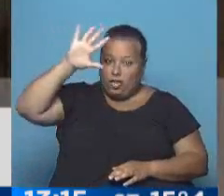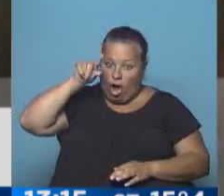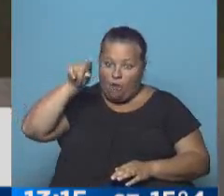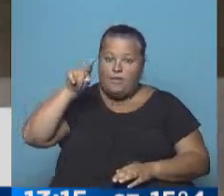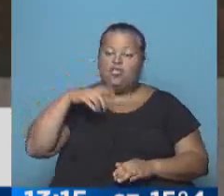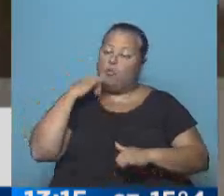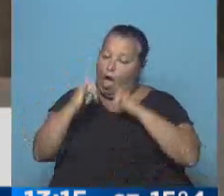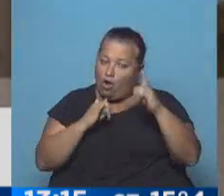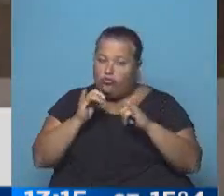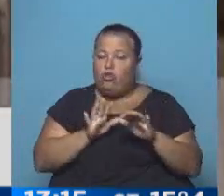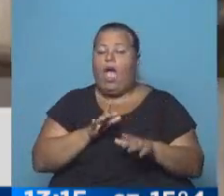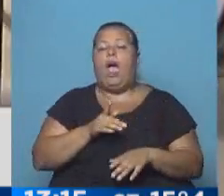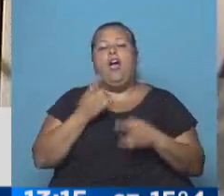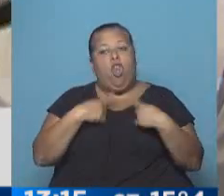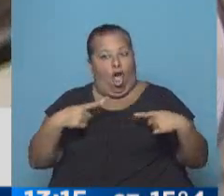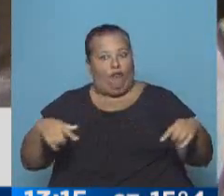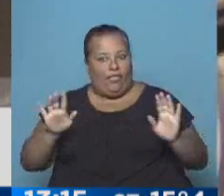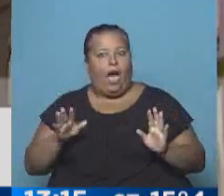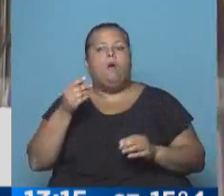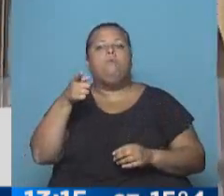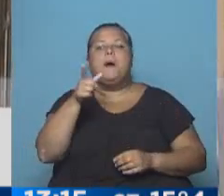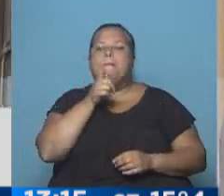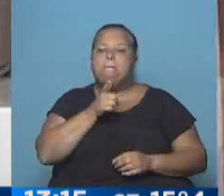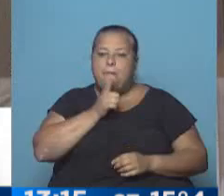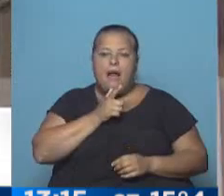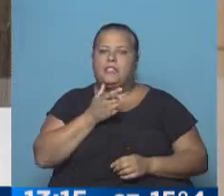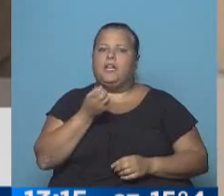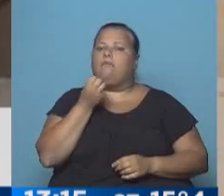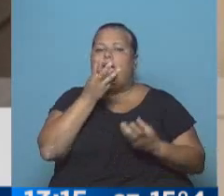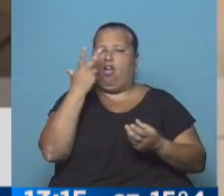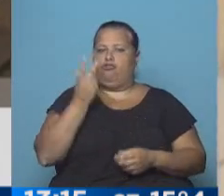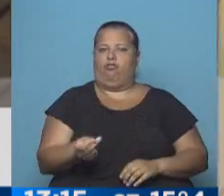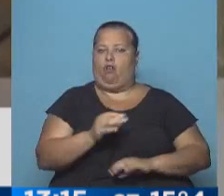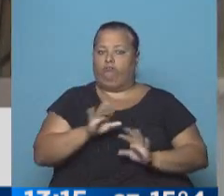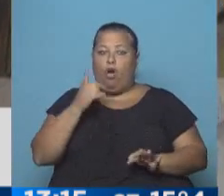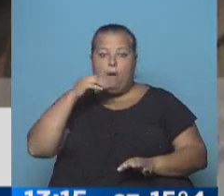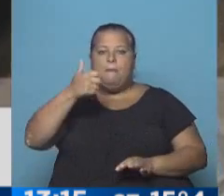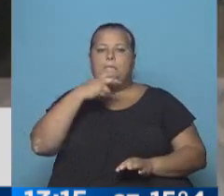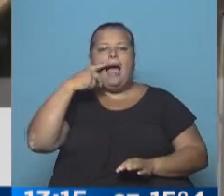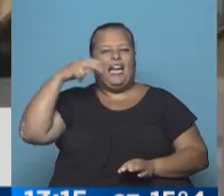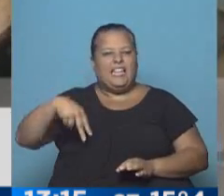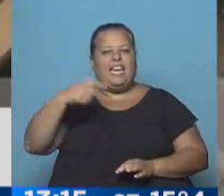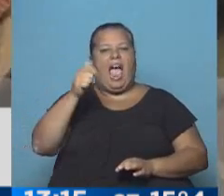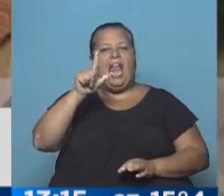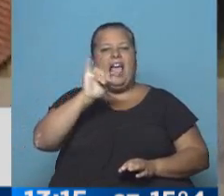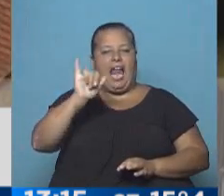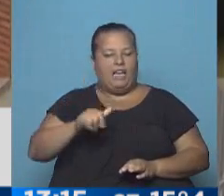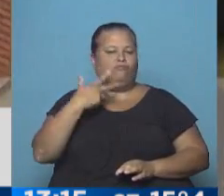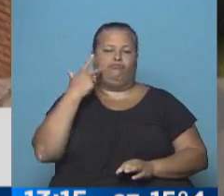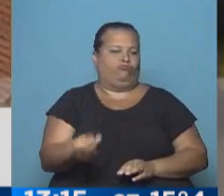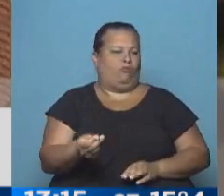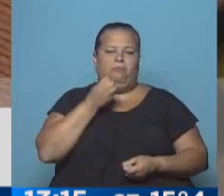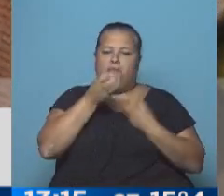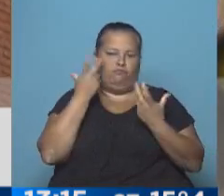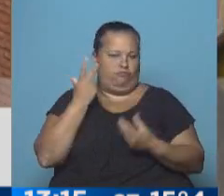les digo, habría novedades, porque se habría negado a declarar Martín Alcaraz. Se habría negado